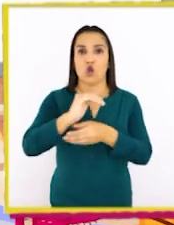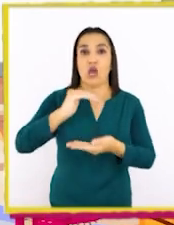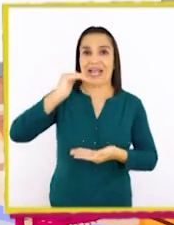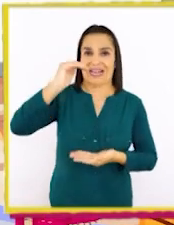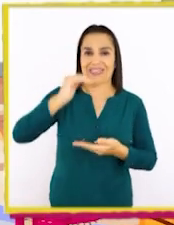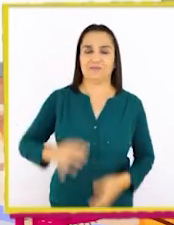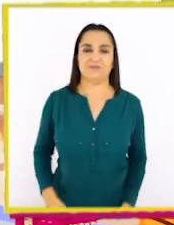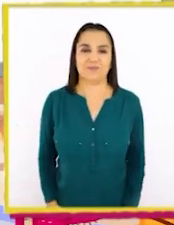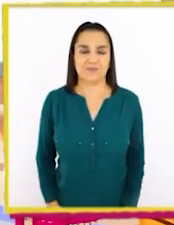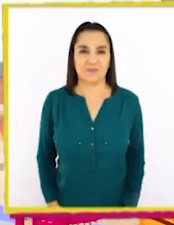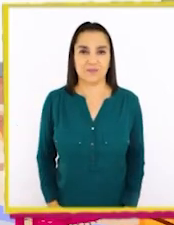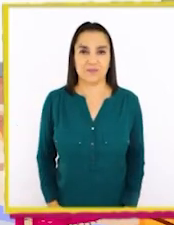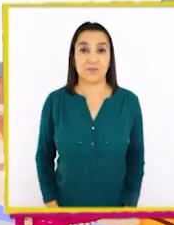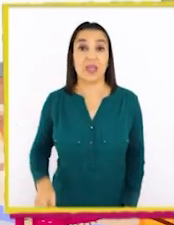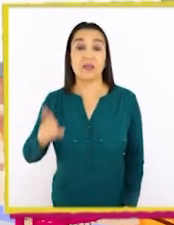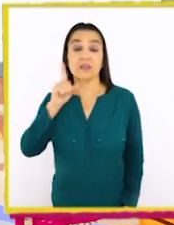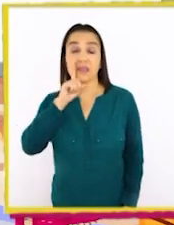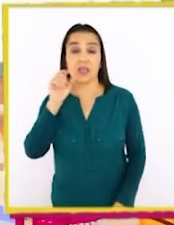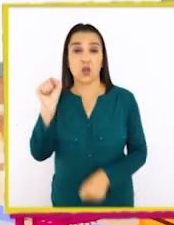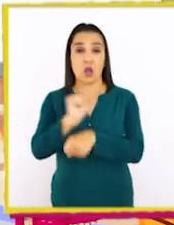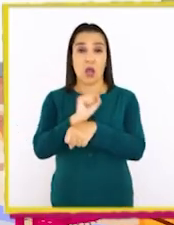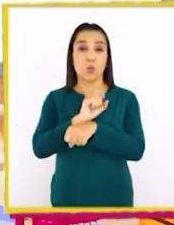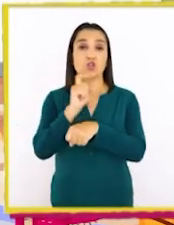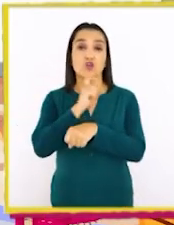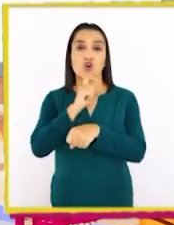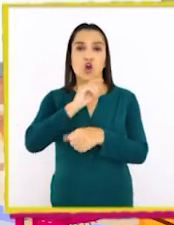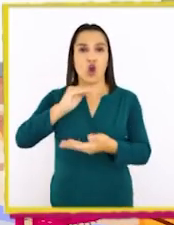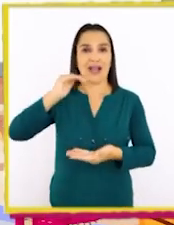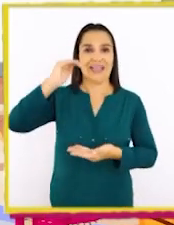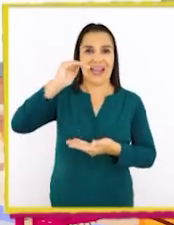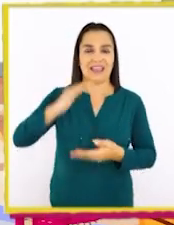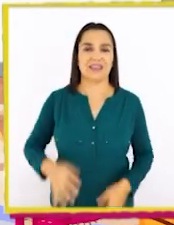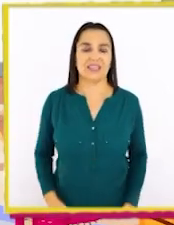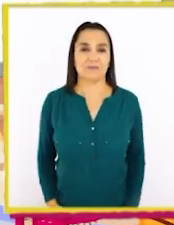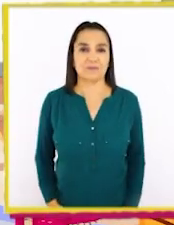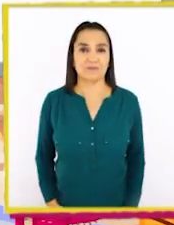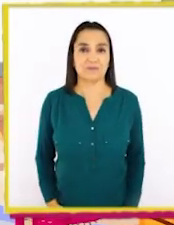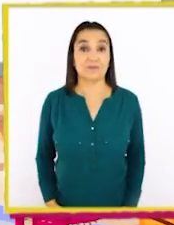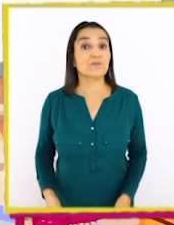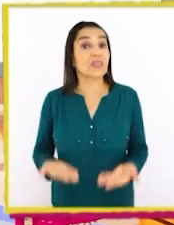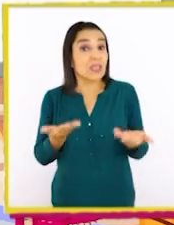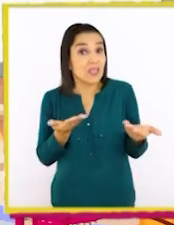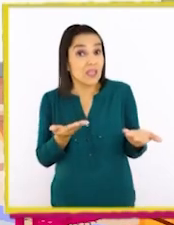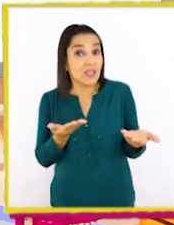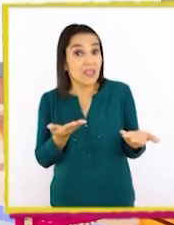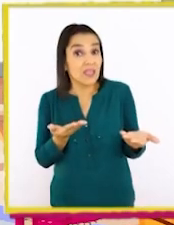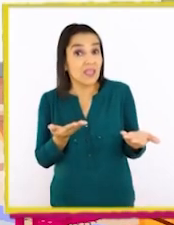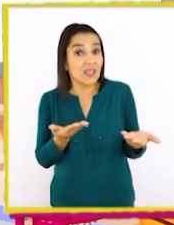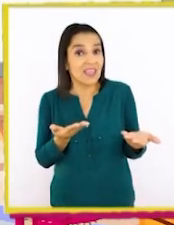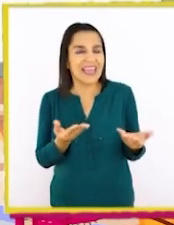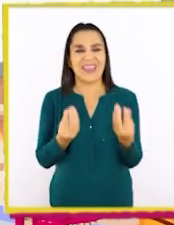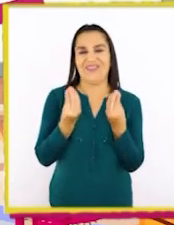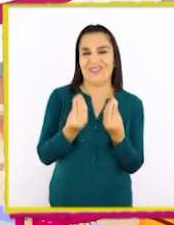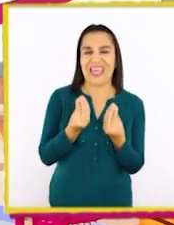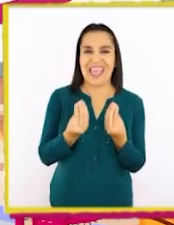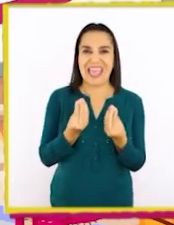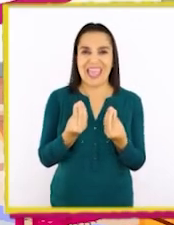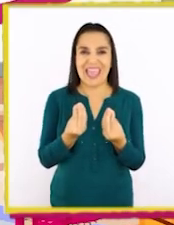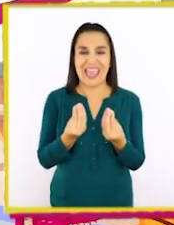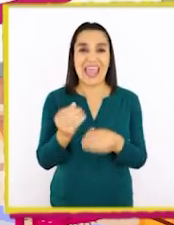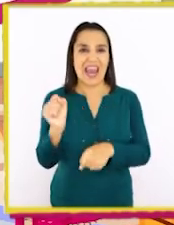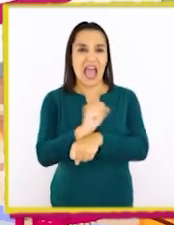grandes. Tengo un auto rojo grande. Y... ¡Muy bien!